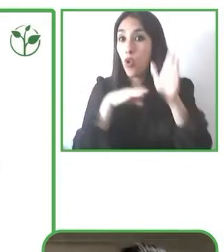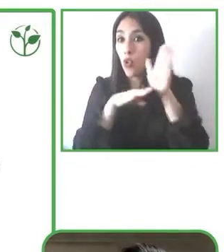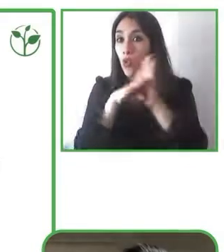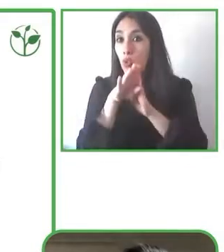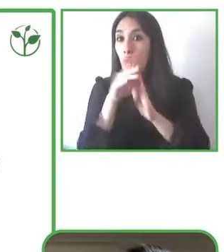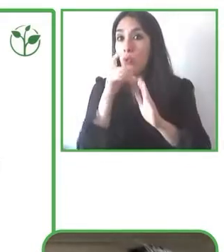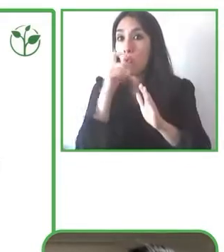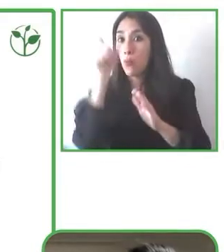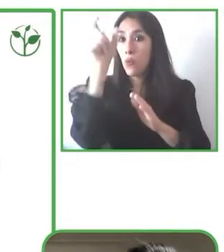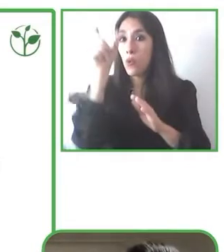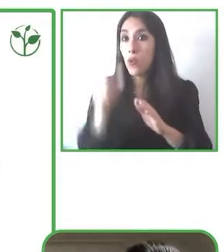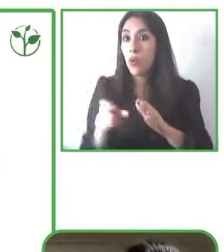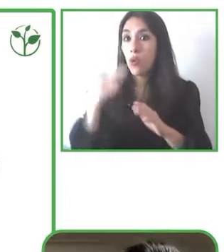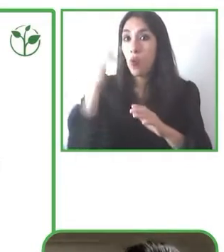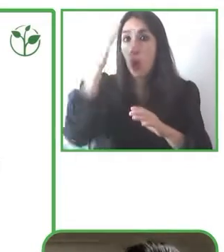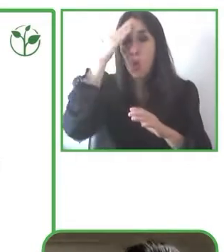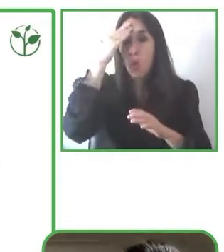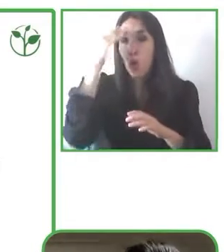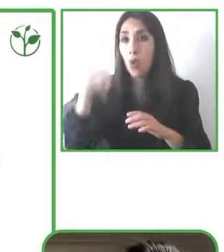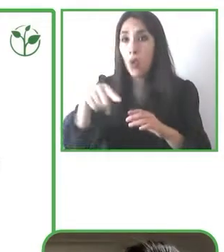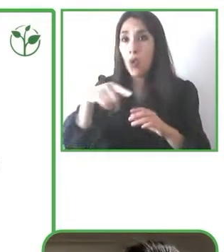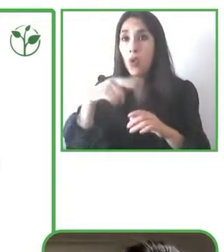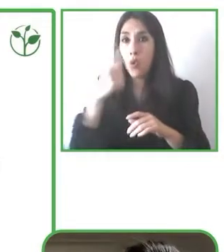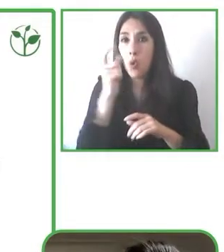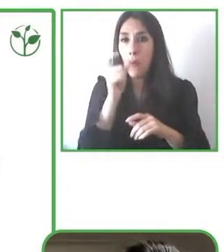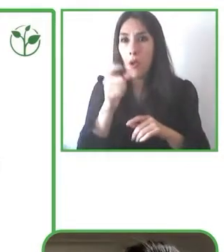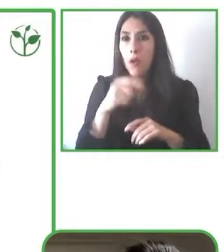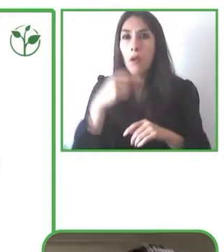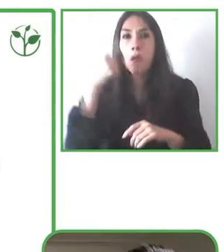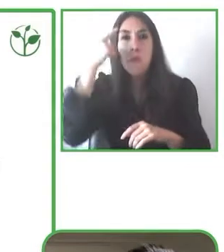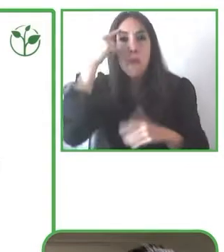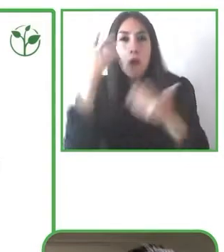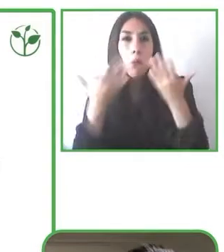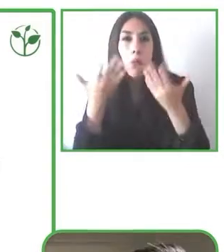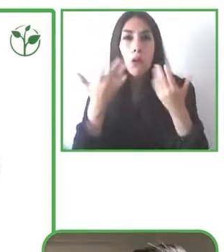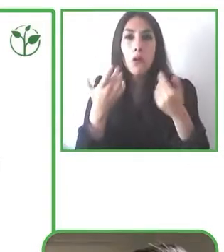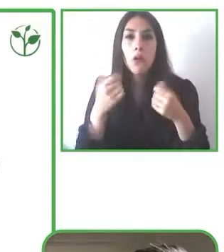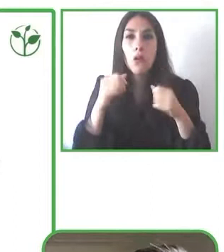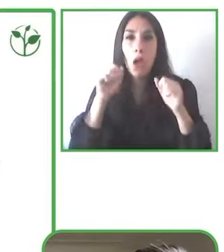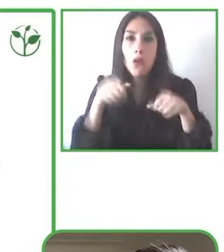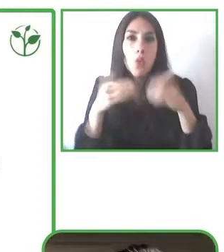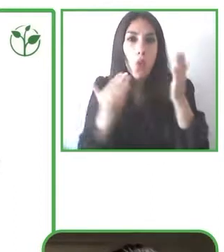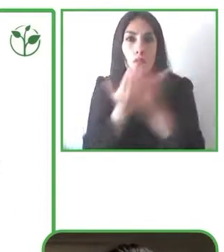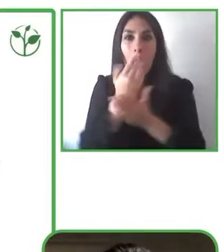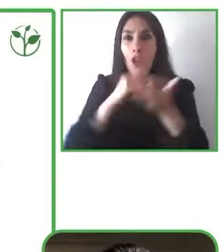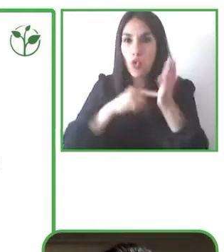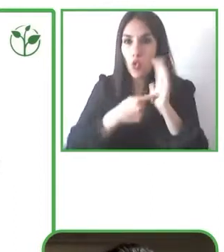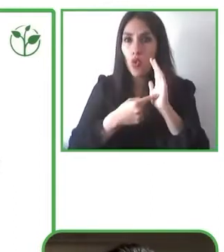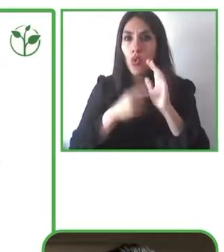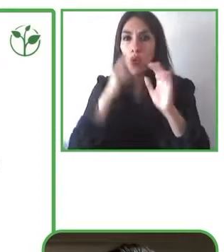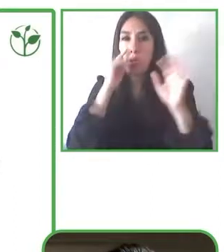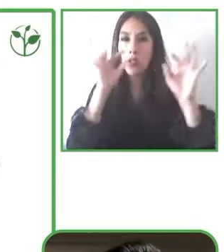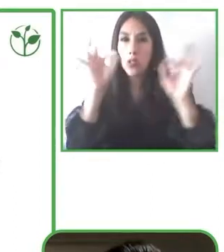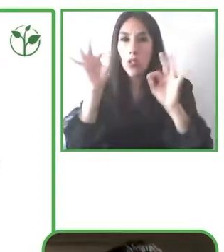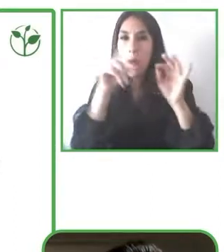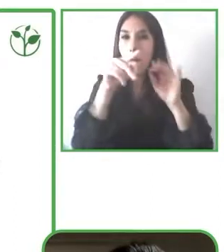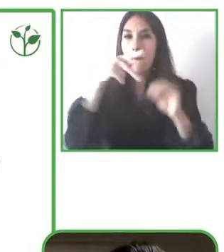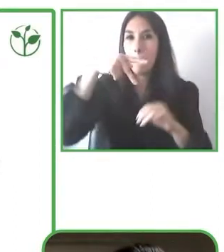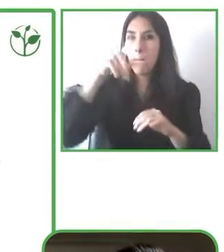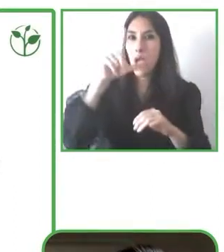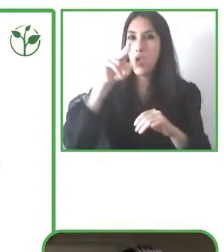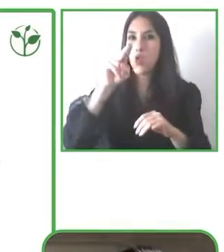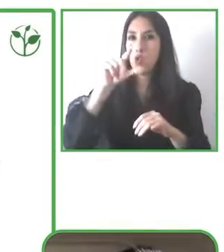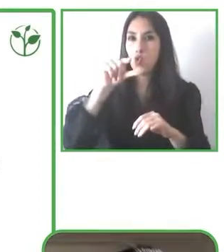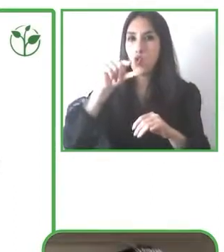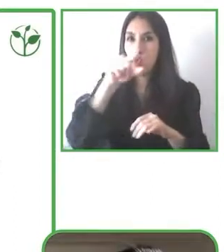finales del Mente. Entonces, es un sistema plug and play porque solamente se toman cinco minutos para conectarla a la silla y